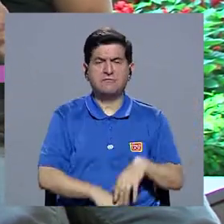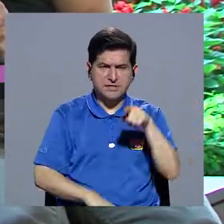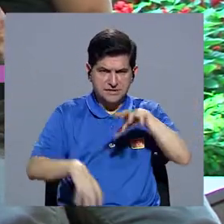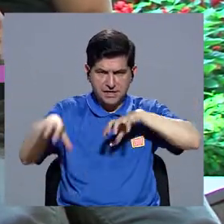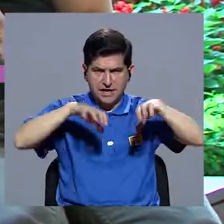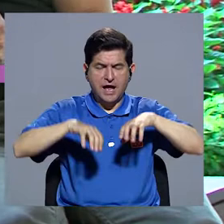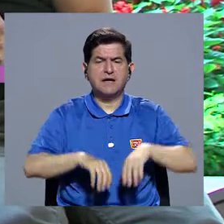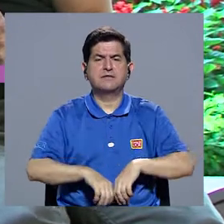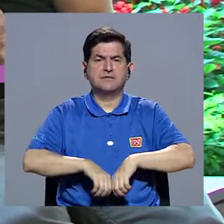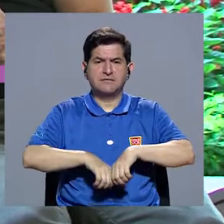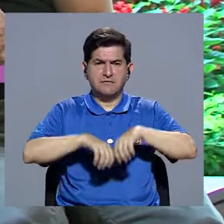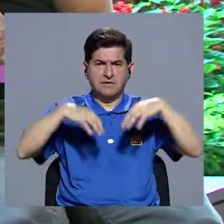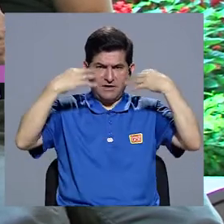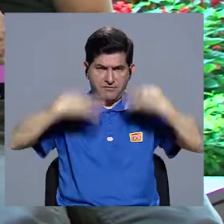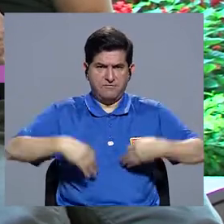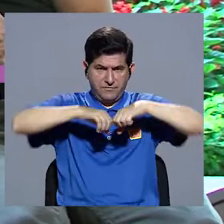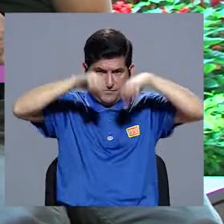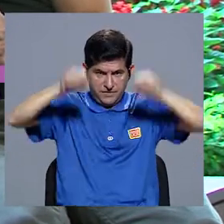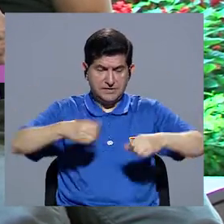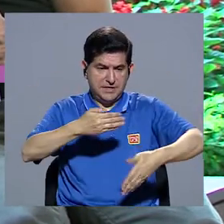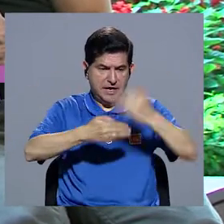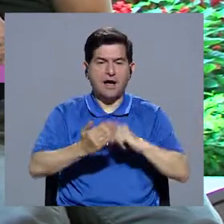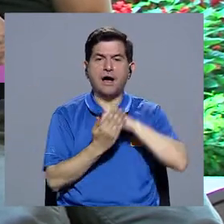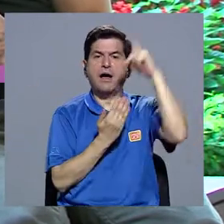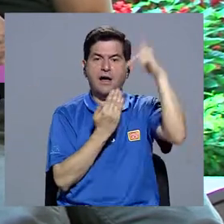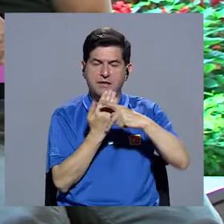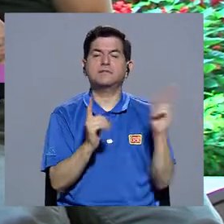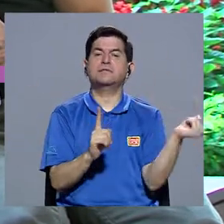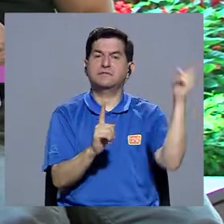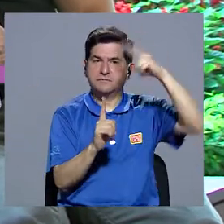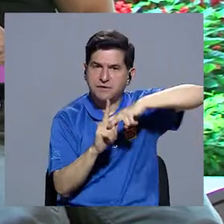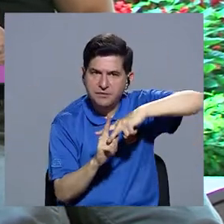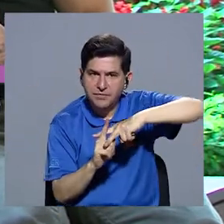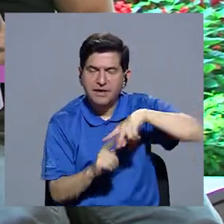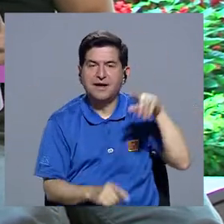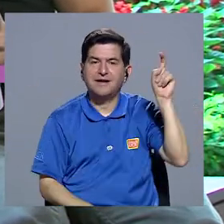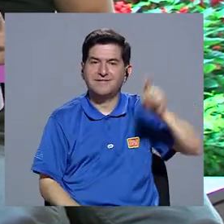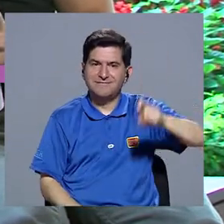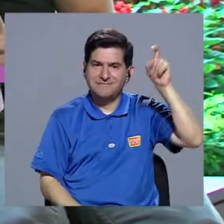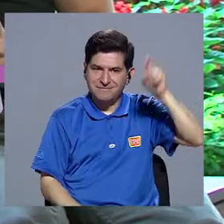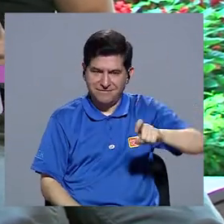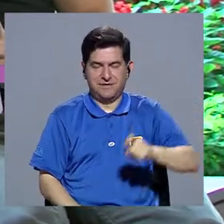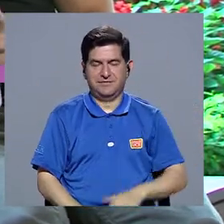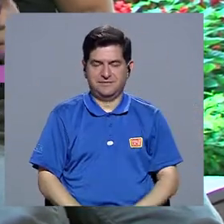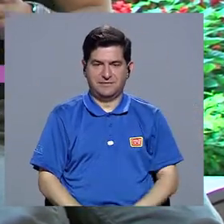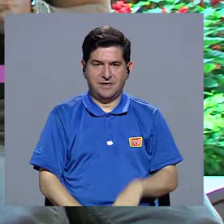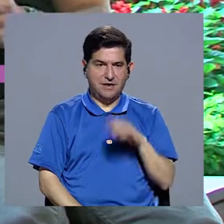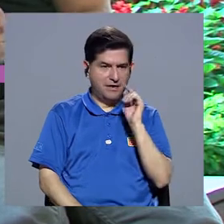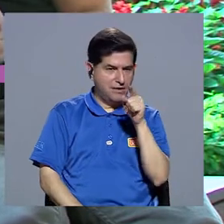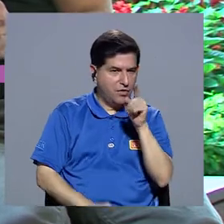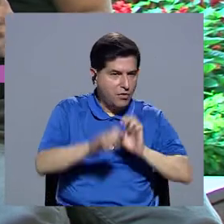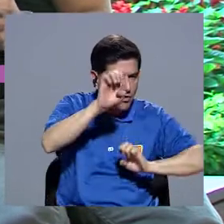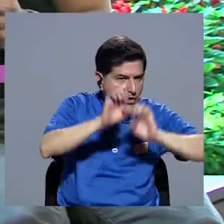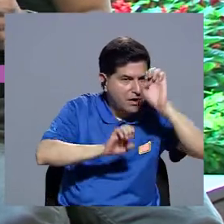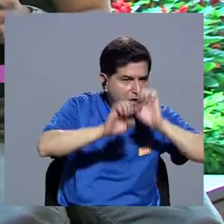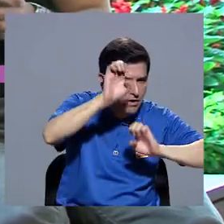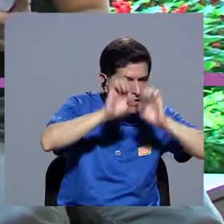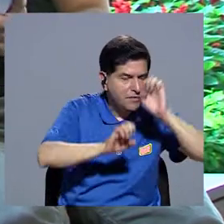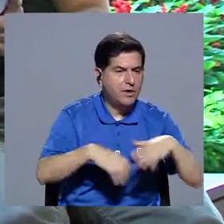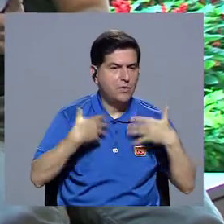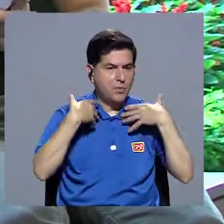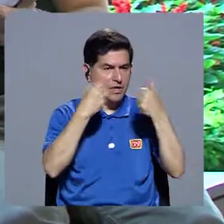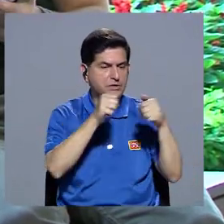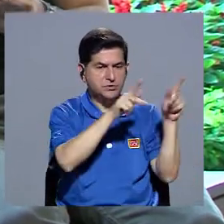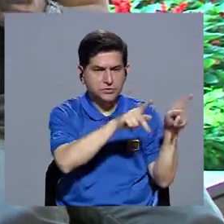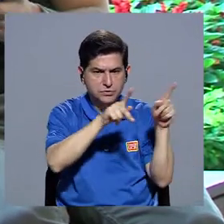debe tomar en cuenta antes de ejecutar un programa específicamente de ejercicio. Sí es importante que evaluar primero la